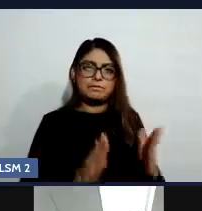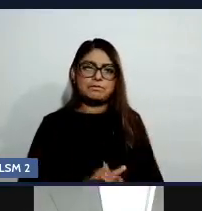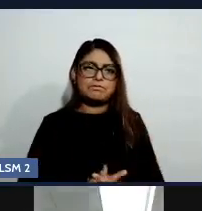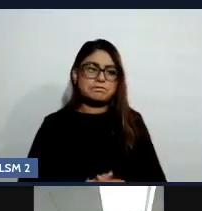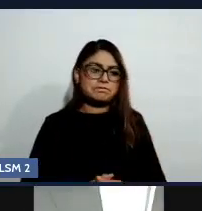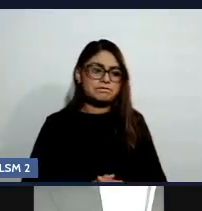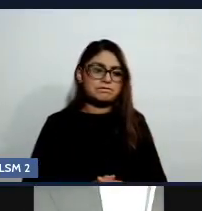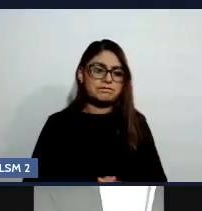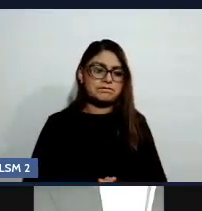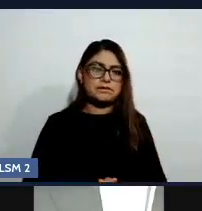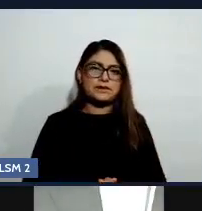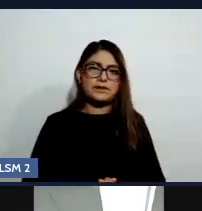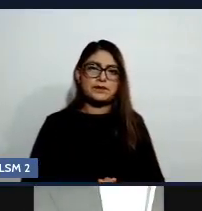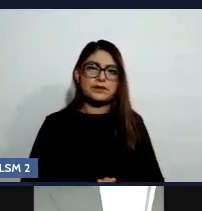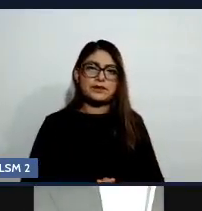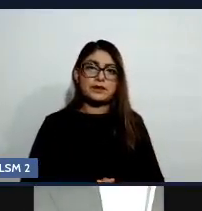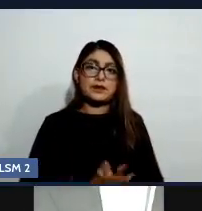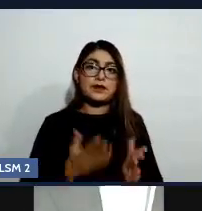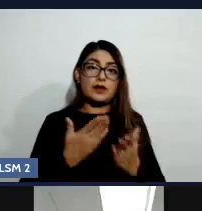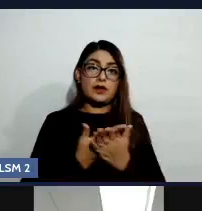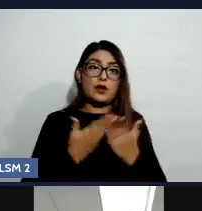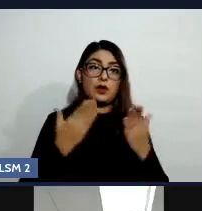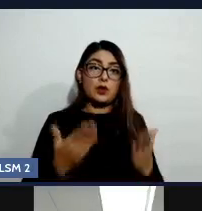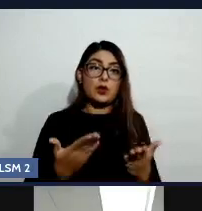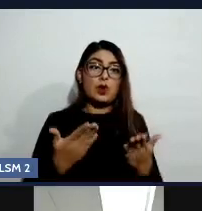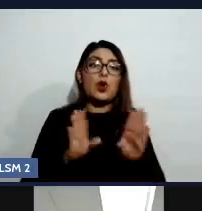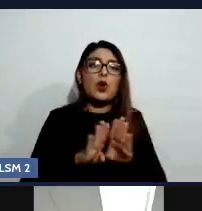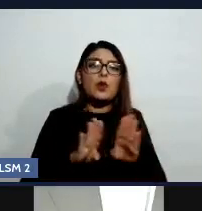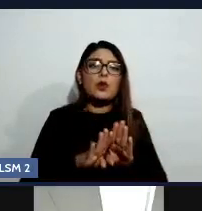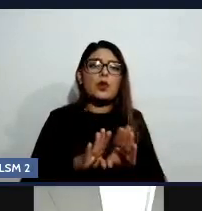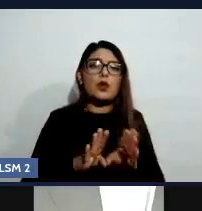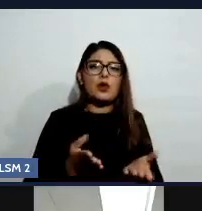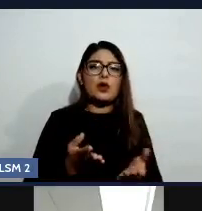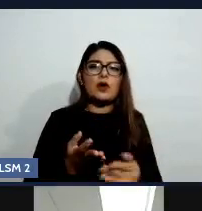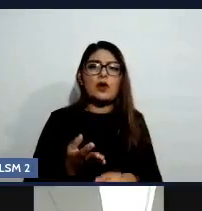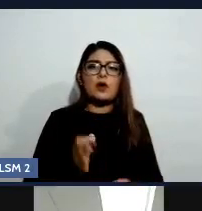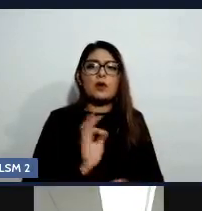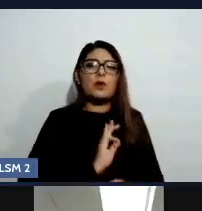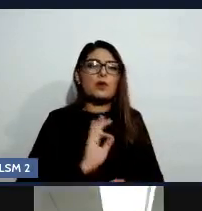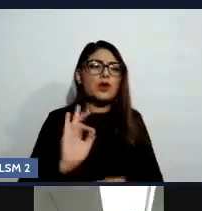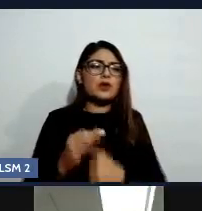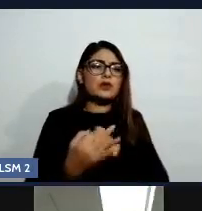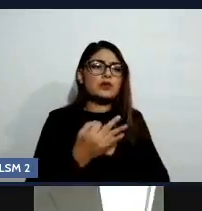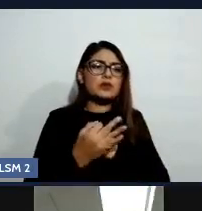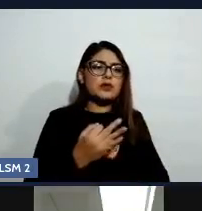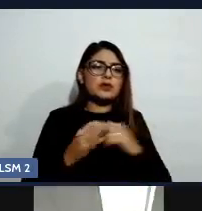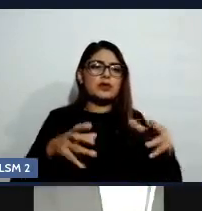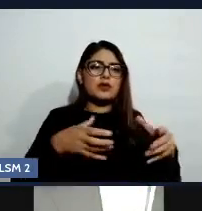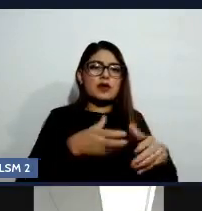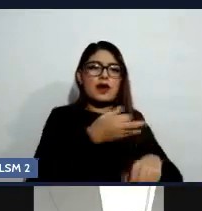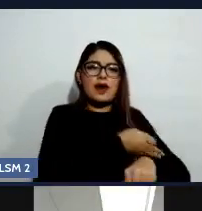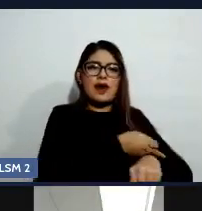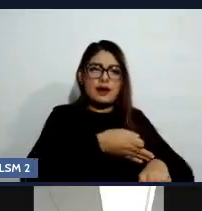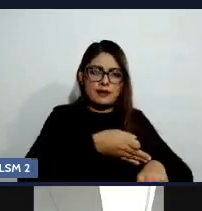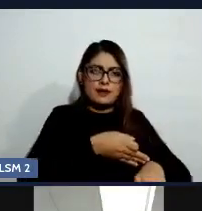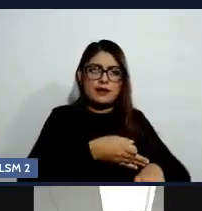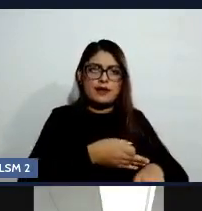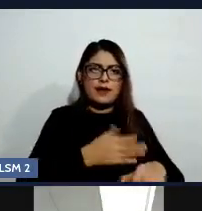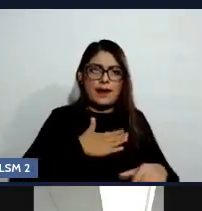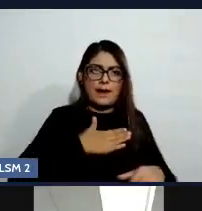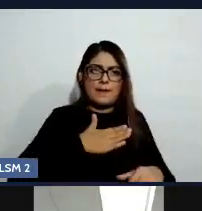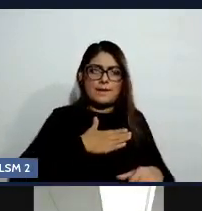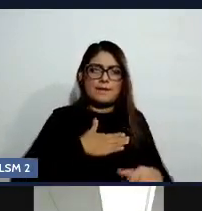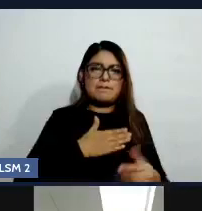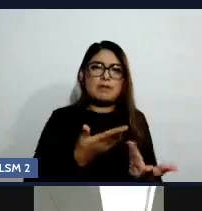También los factores de protección son familiares. En ellos, pues, aprendemos la comunicación.